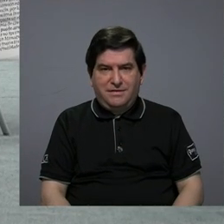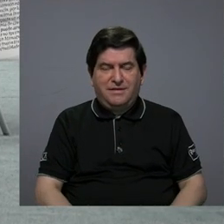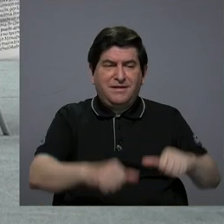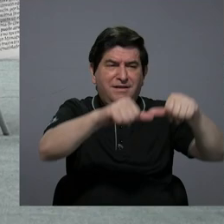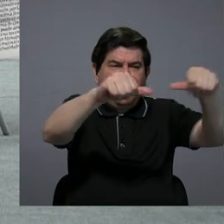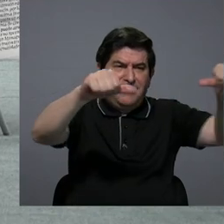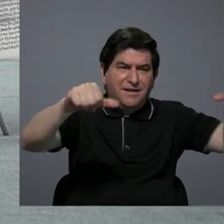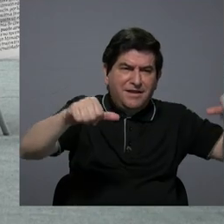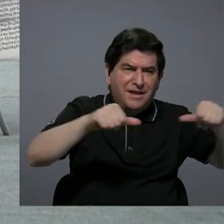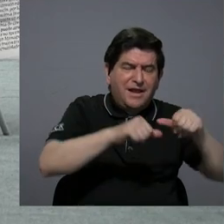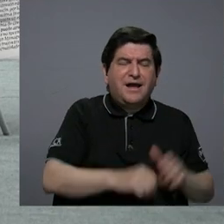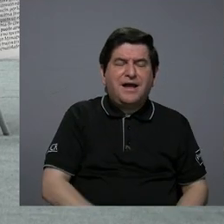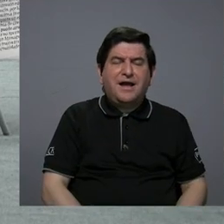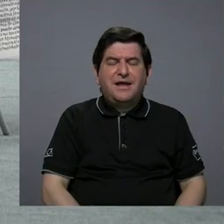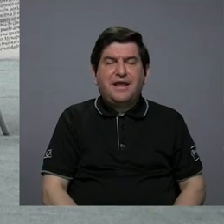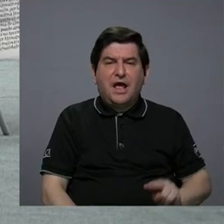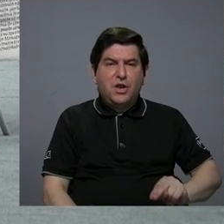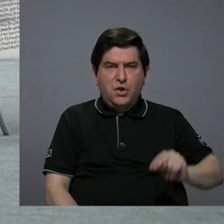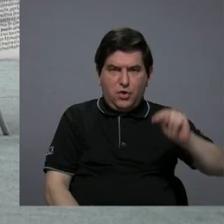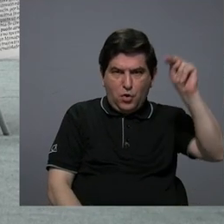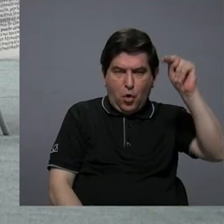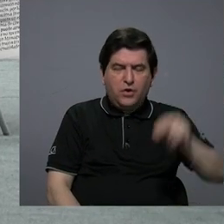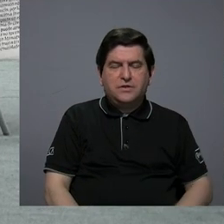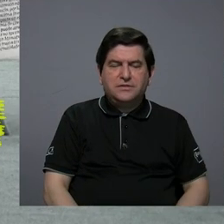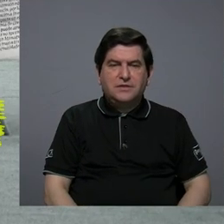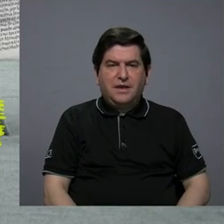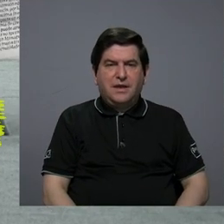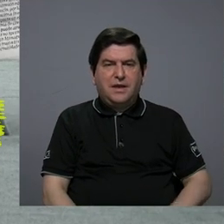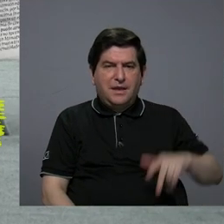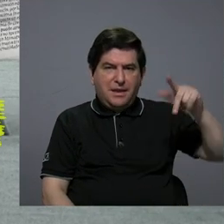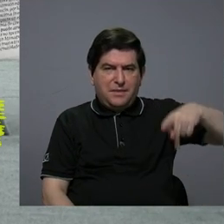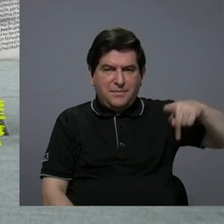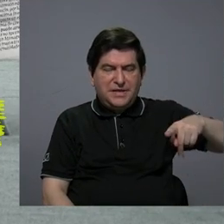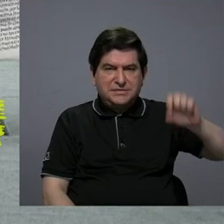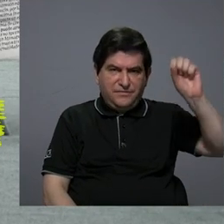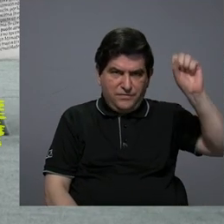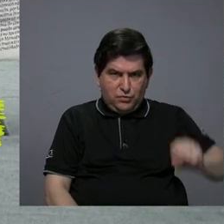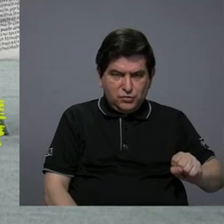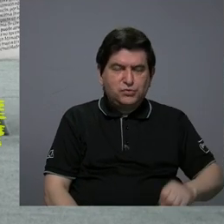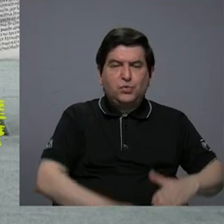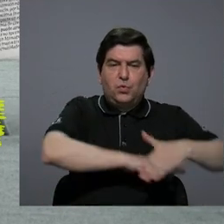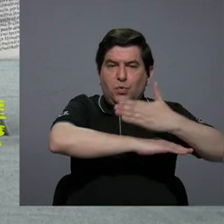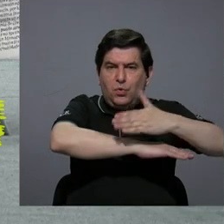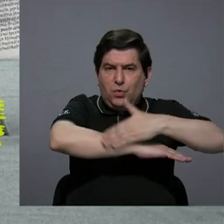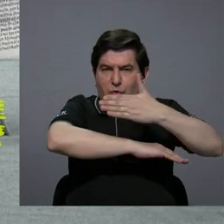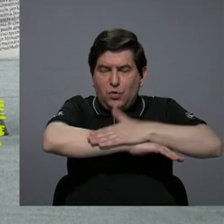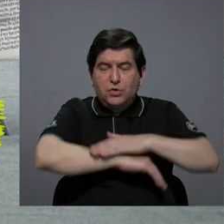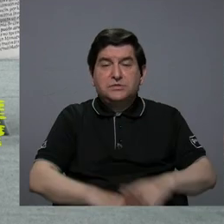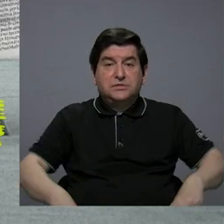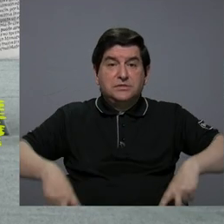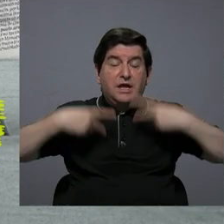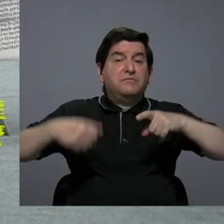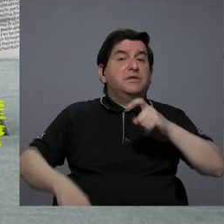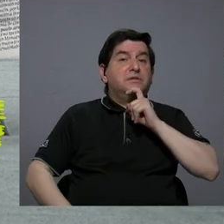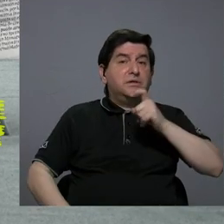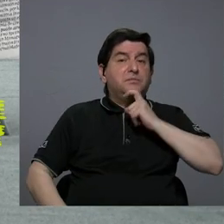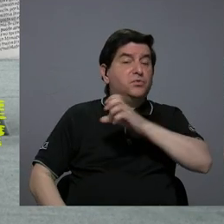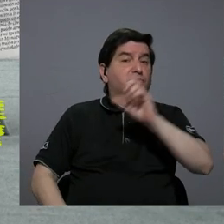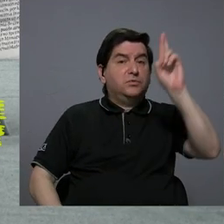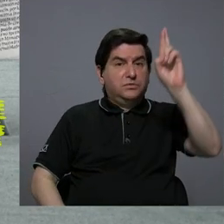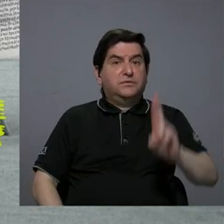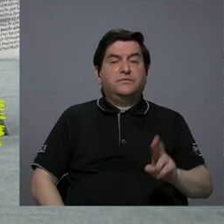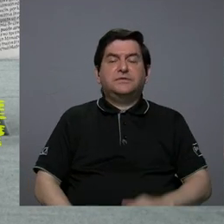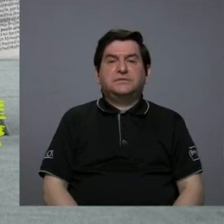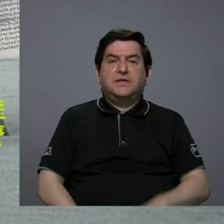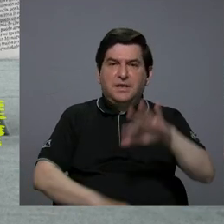huetar norte, el Pacífico Sur, las costas, es donde la vida se vuelve más difícil en Costa Rica